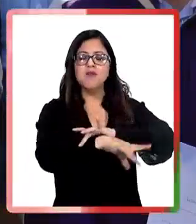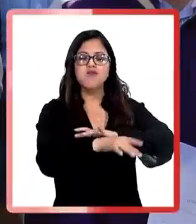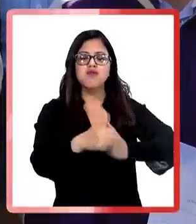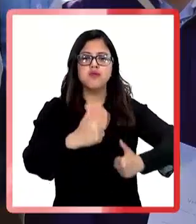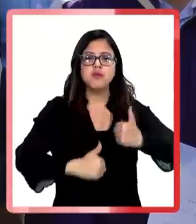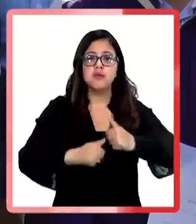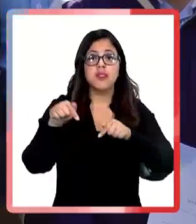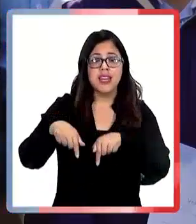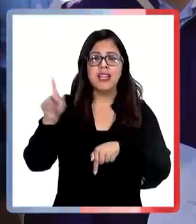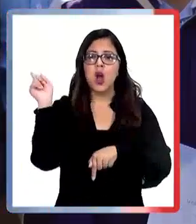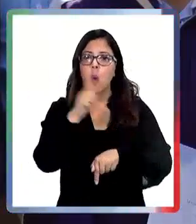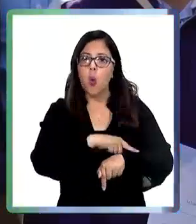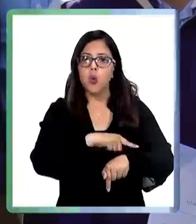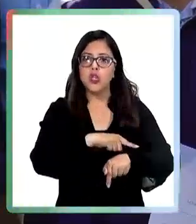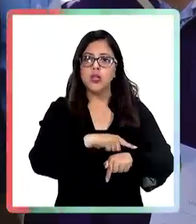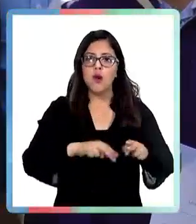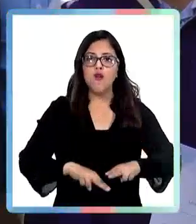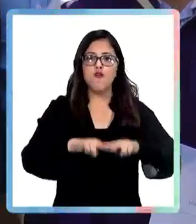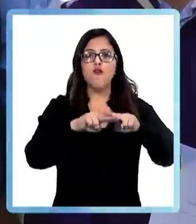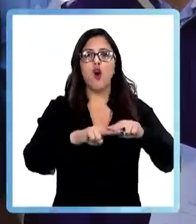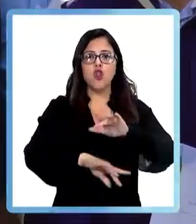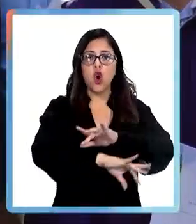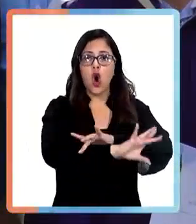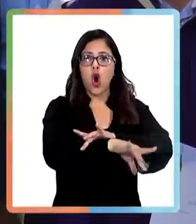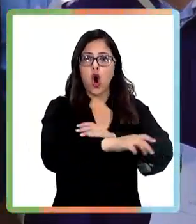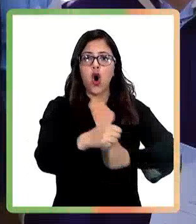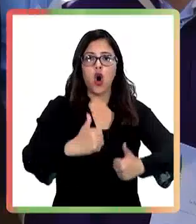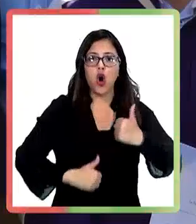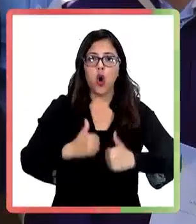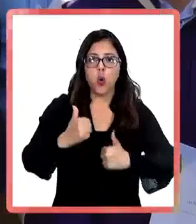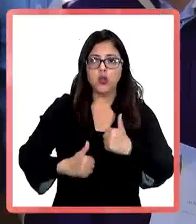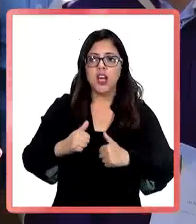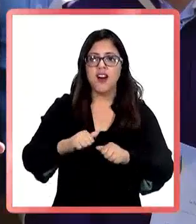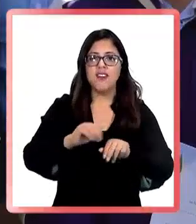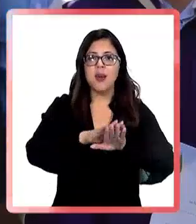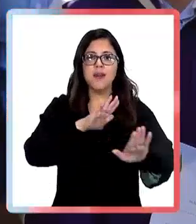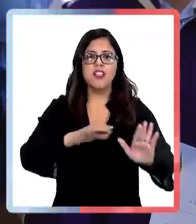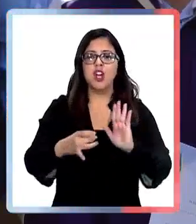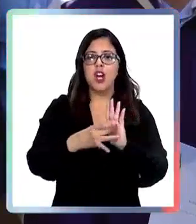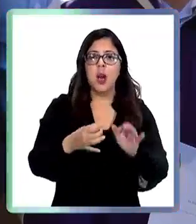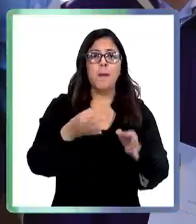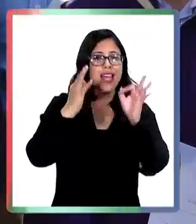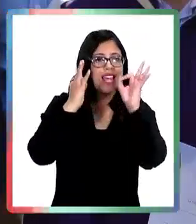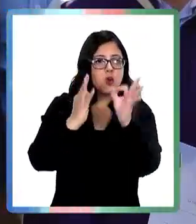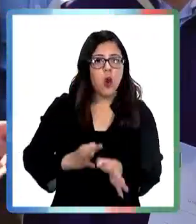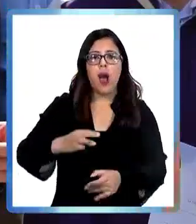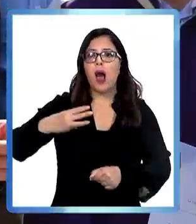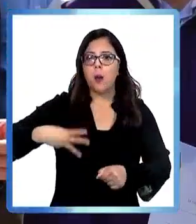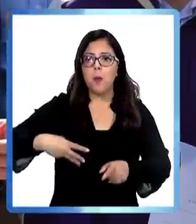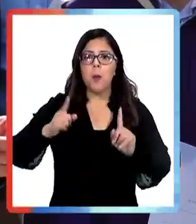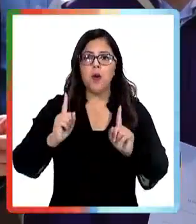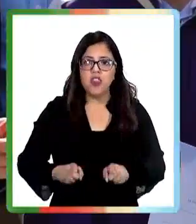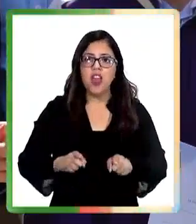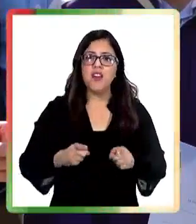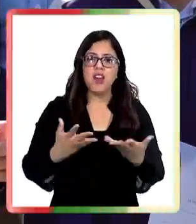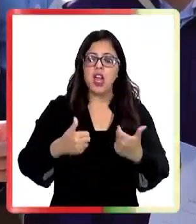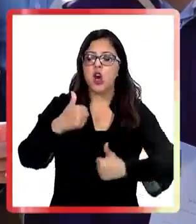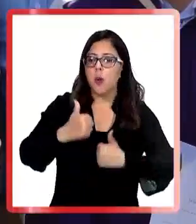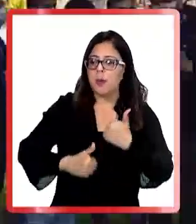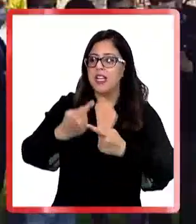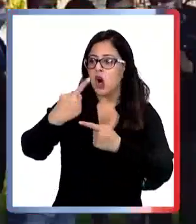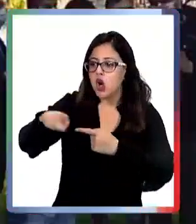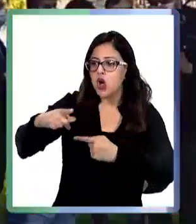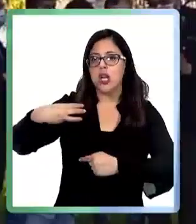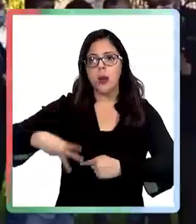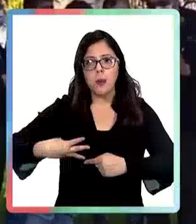último fondo concursable en prevención del delito que tendremos para que nunca más un municipio tenga que concursar y competir con